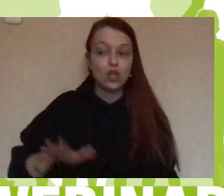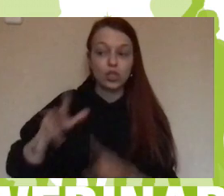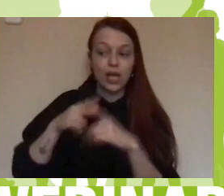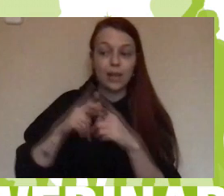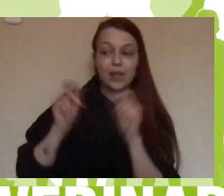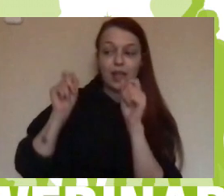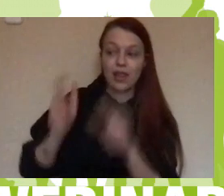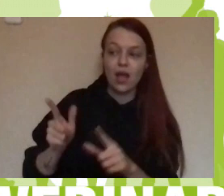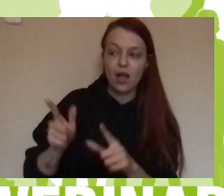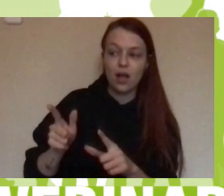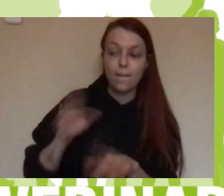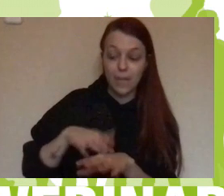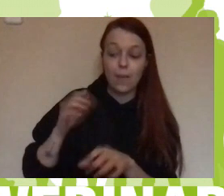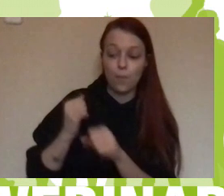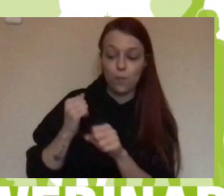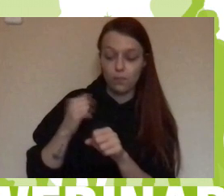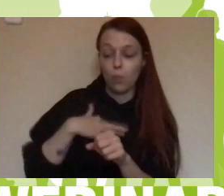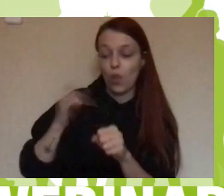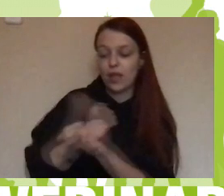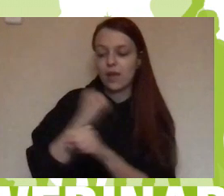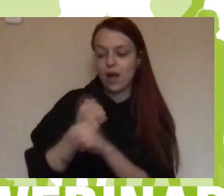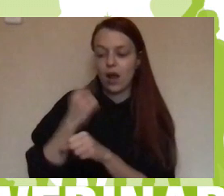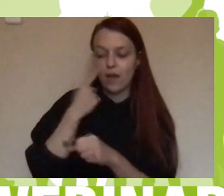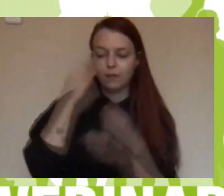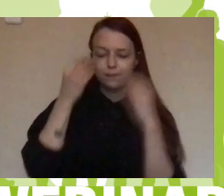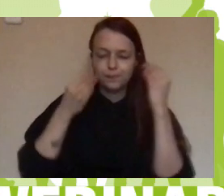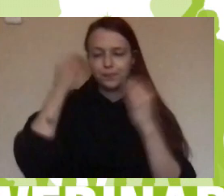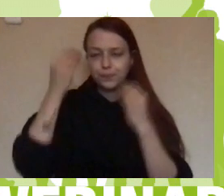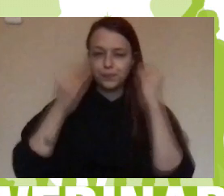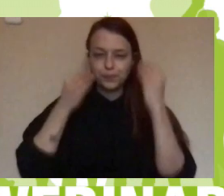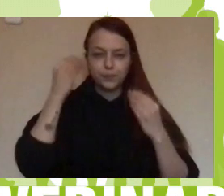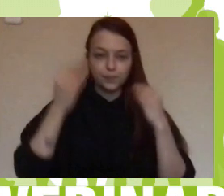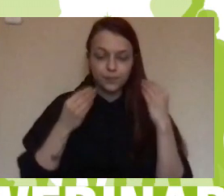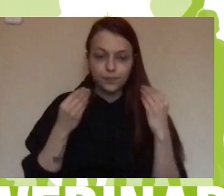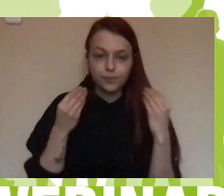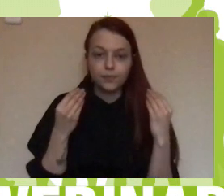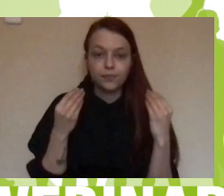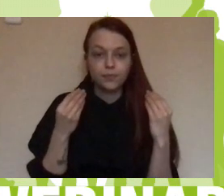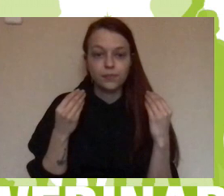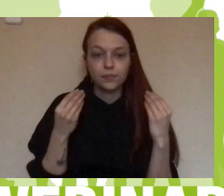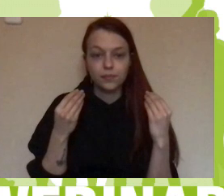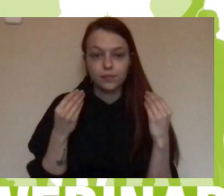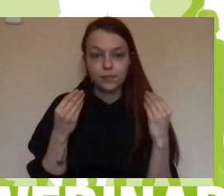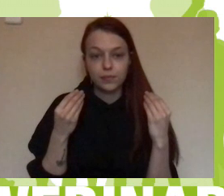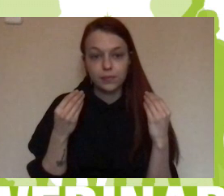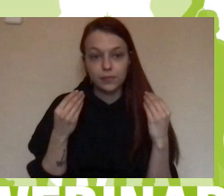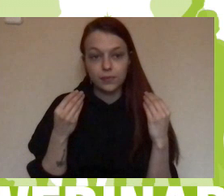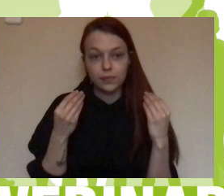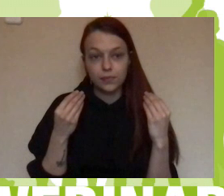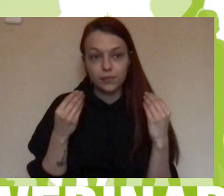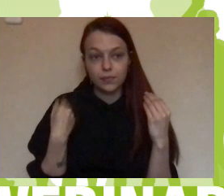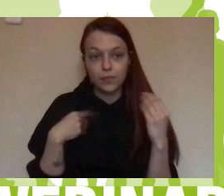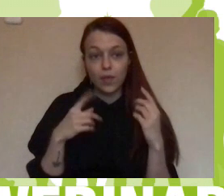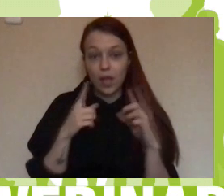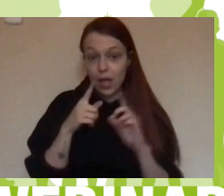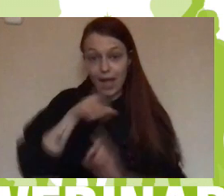trabajar. Y ya pensando y pensando, ya en la convocatoria que anualmente